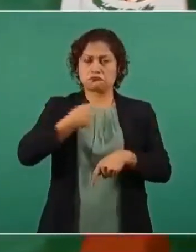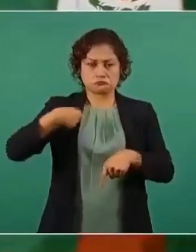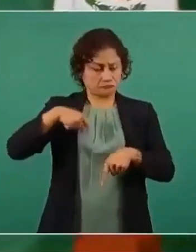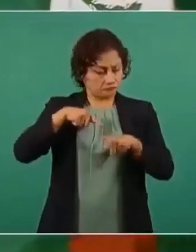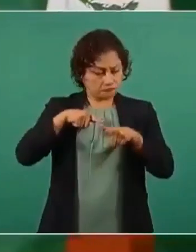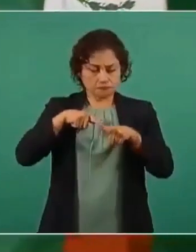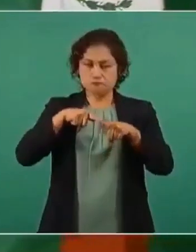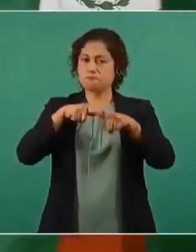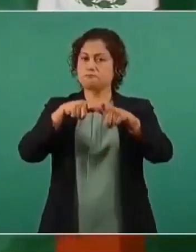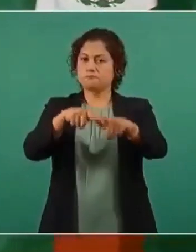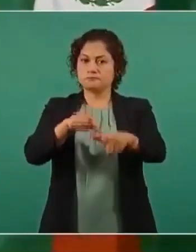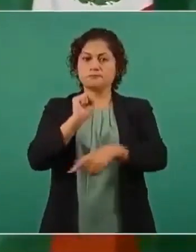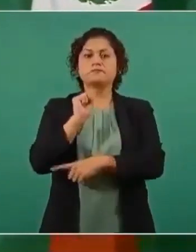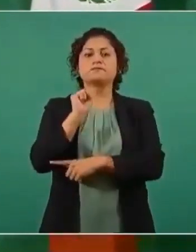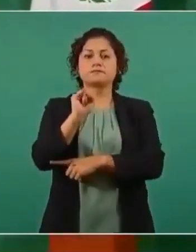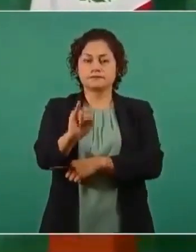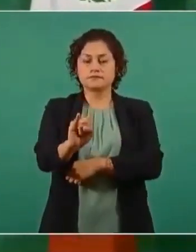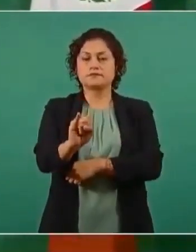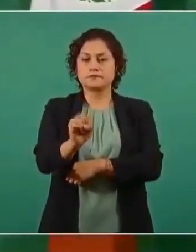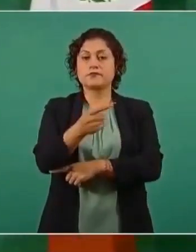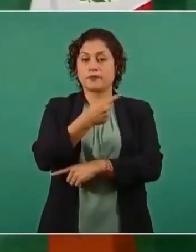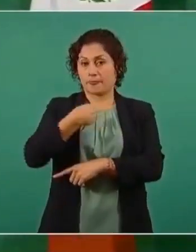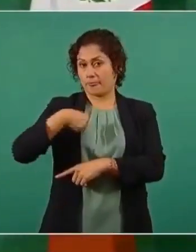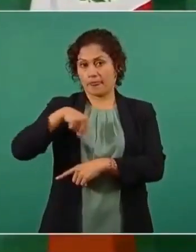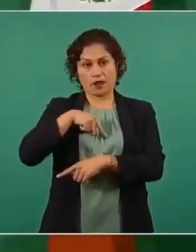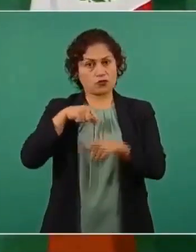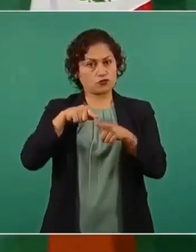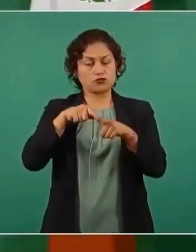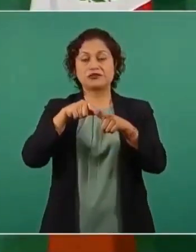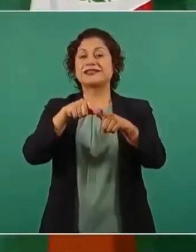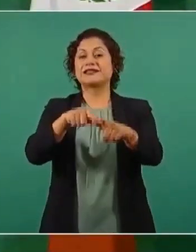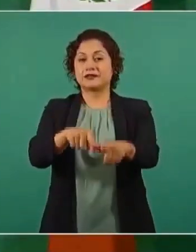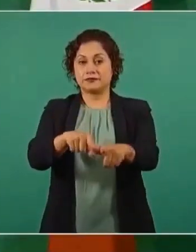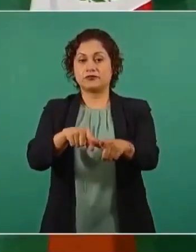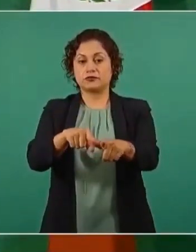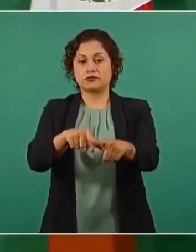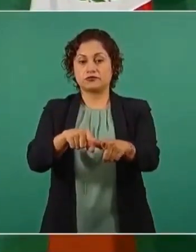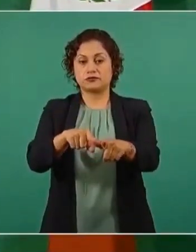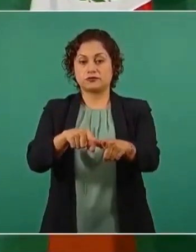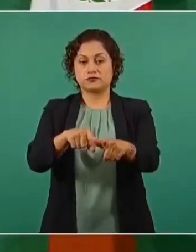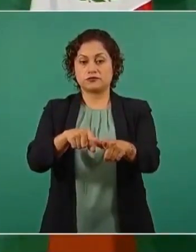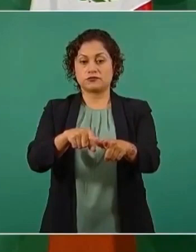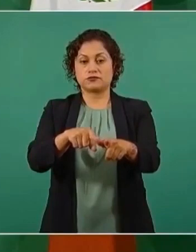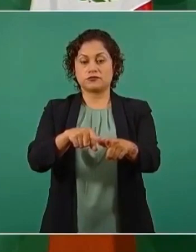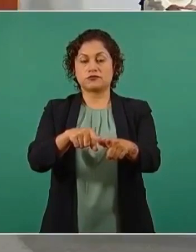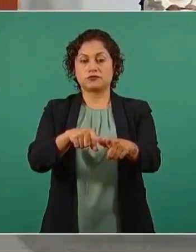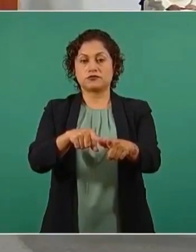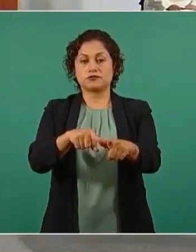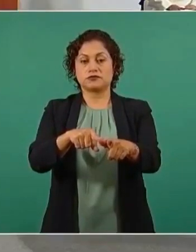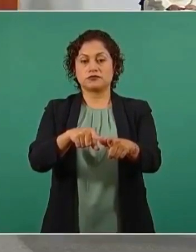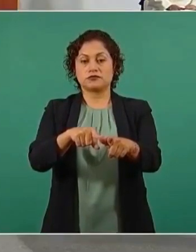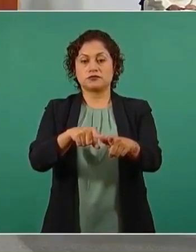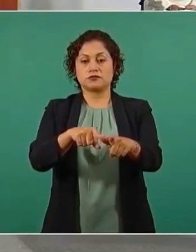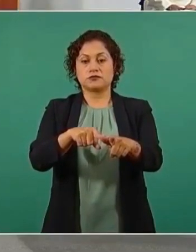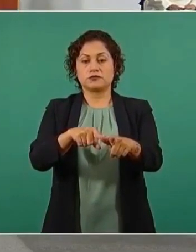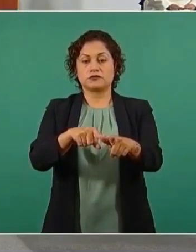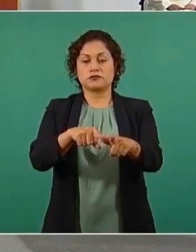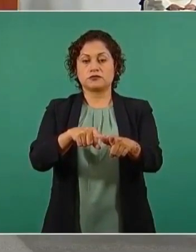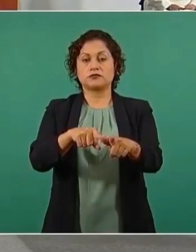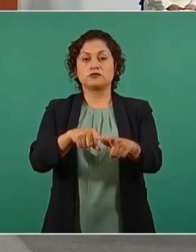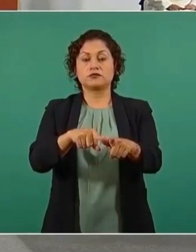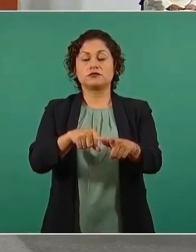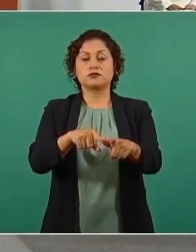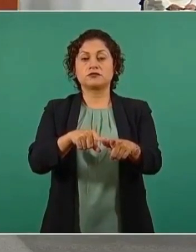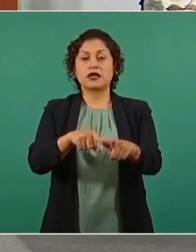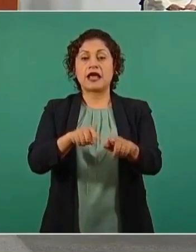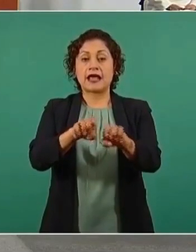vamos a seguir llevando a cabo cambios para renovar el equipo